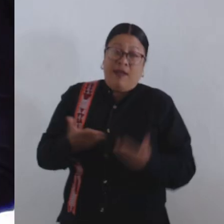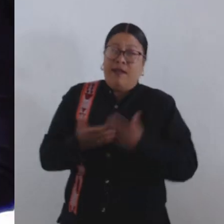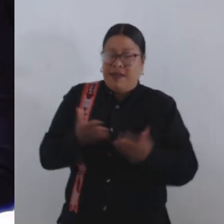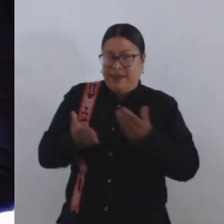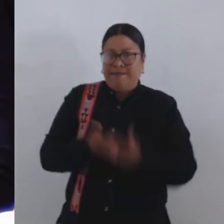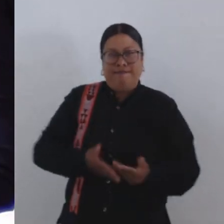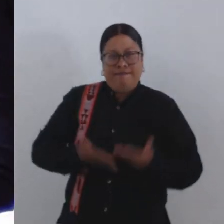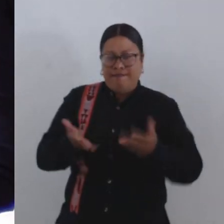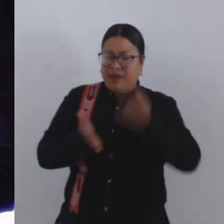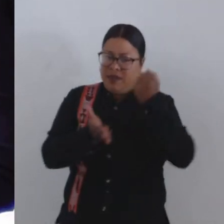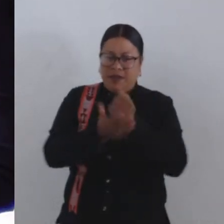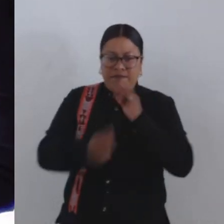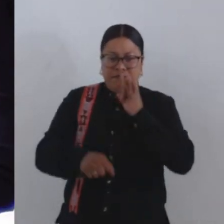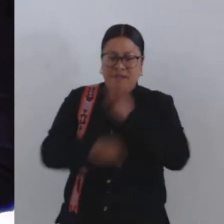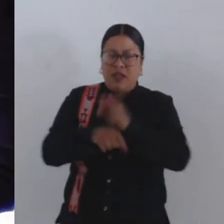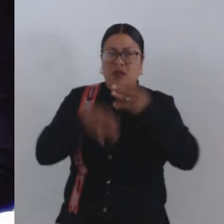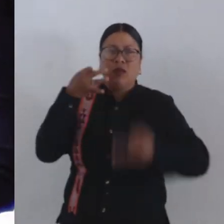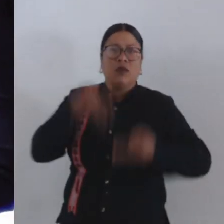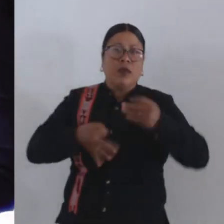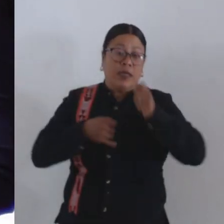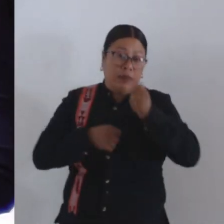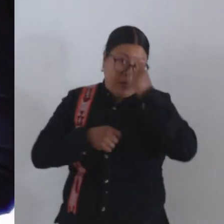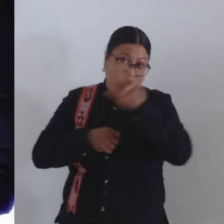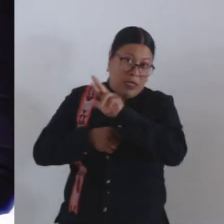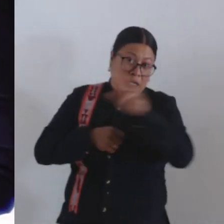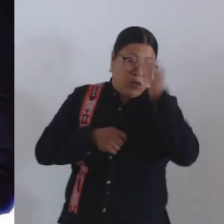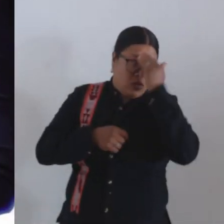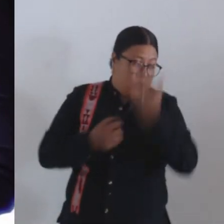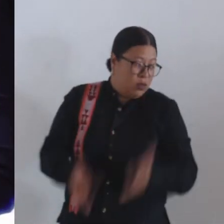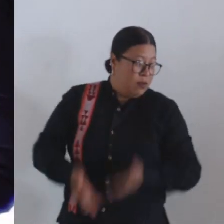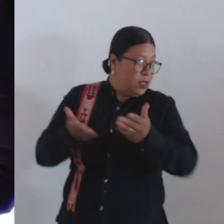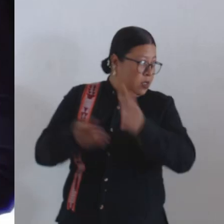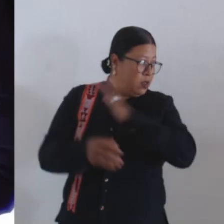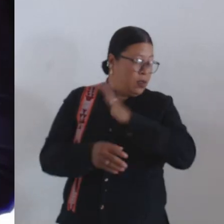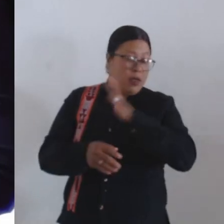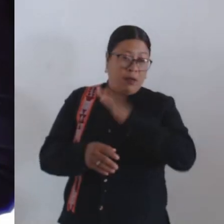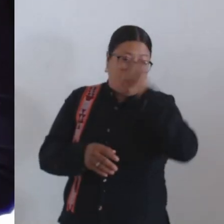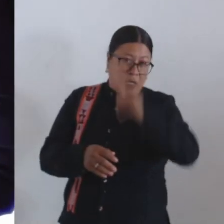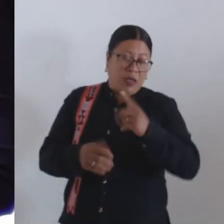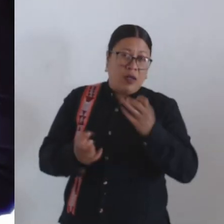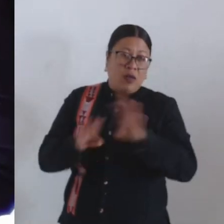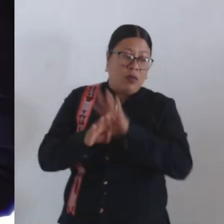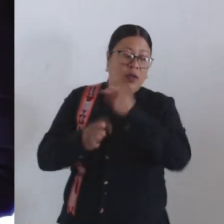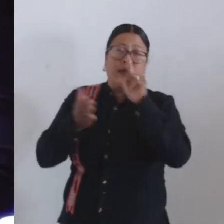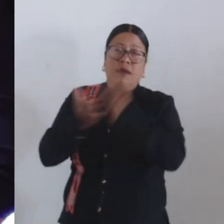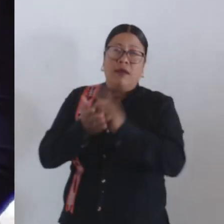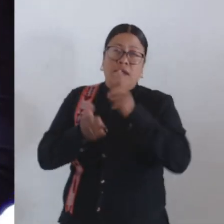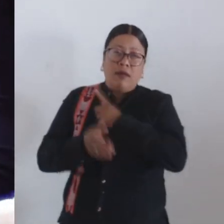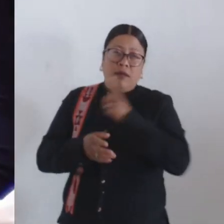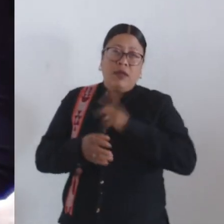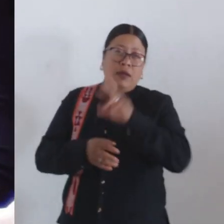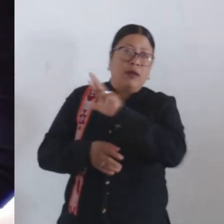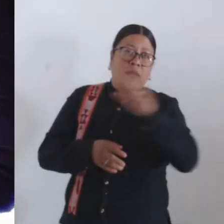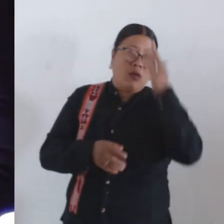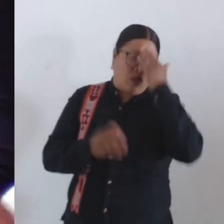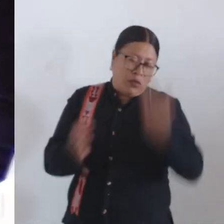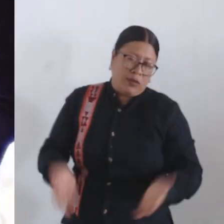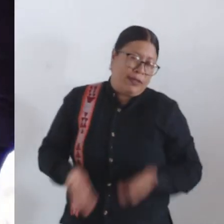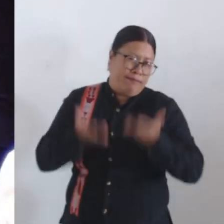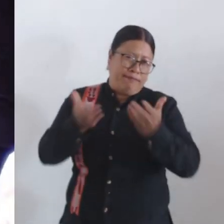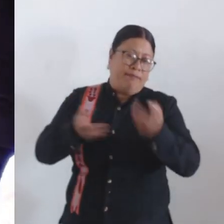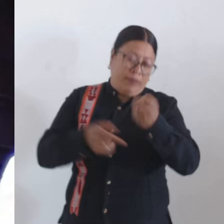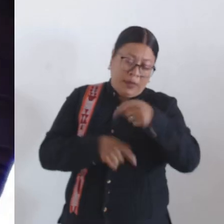esa certeza jurídica, no sólo por el reconocimiento que ellos al promover ante la ley se les reconoce, sino que hoy este